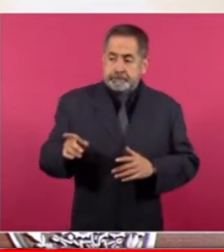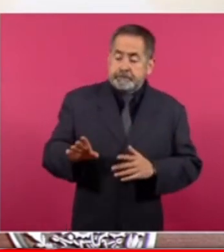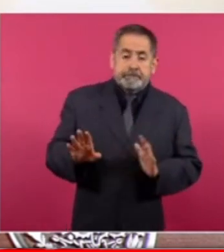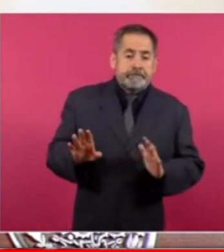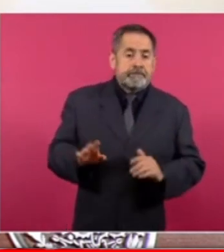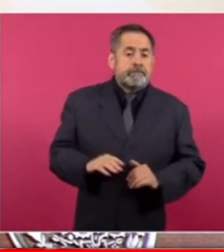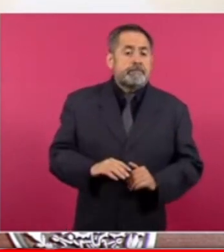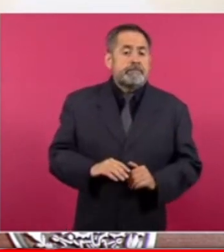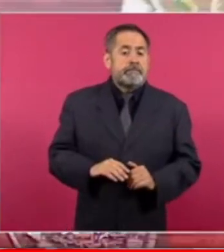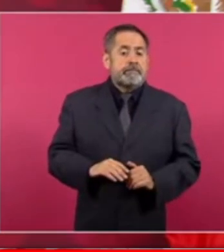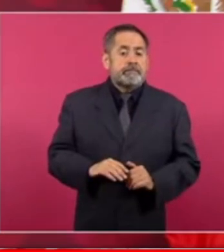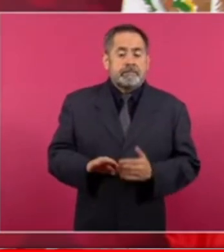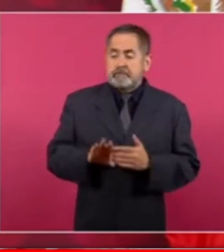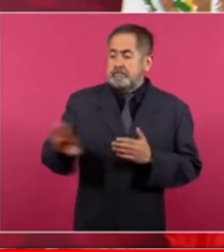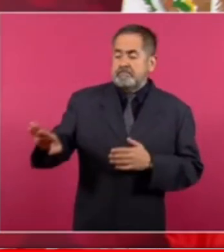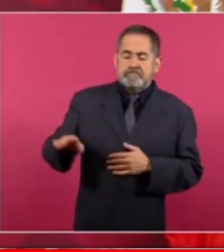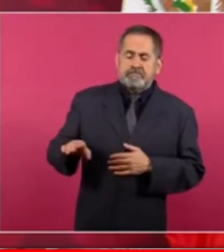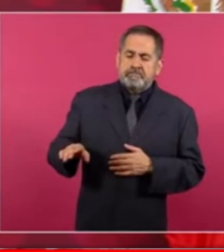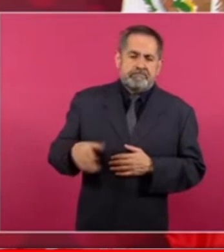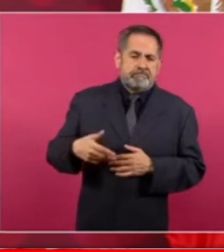nos iba muy mal